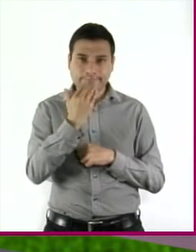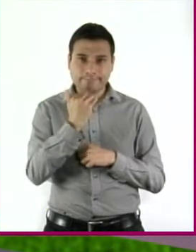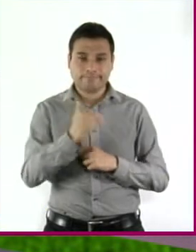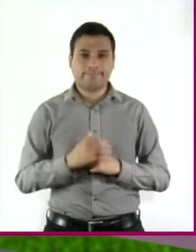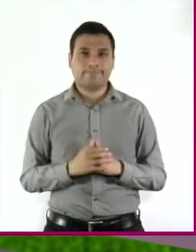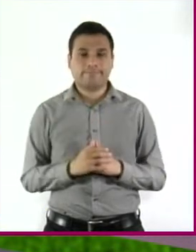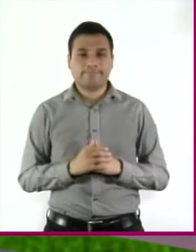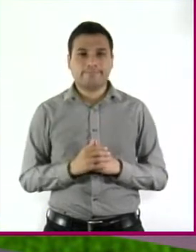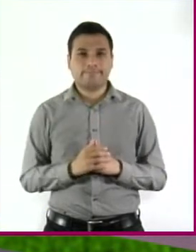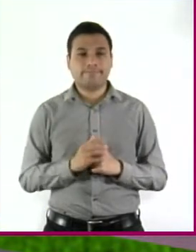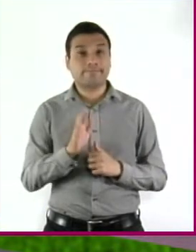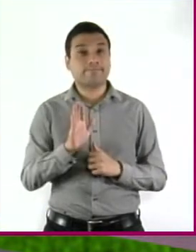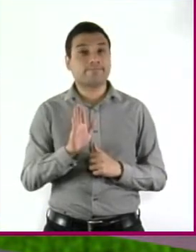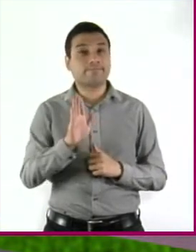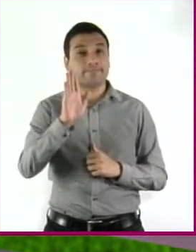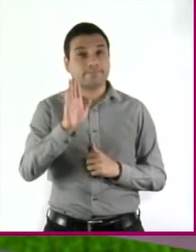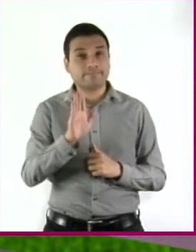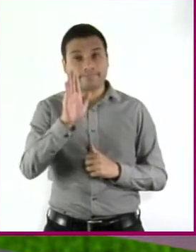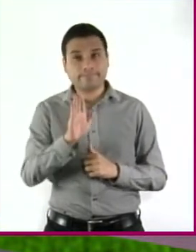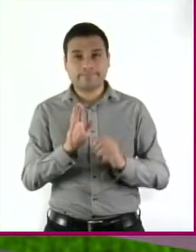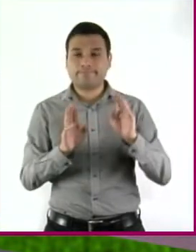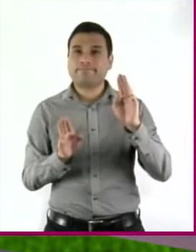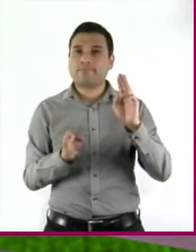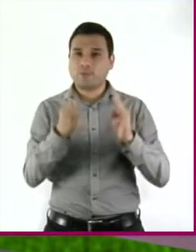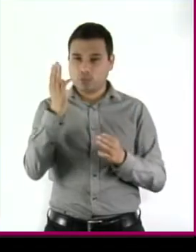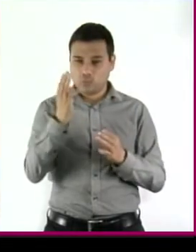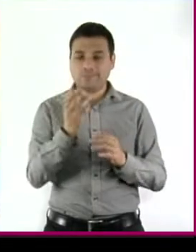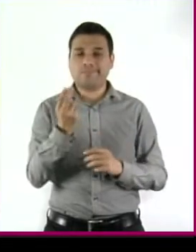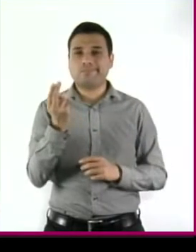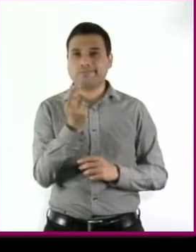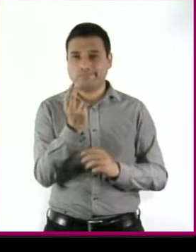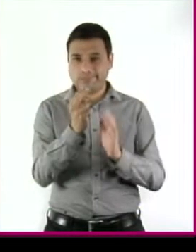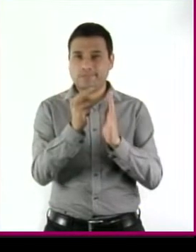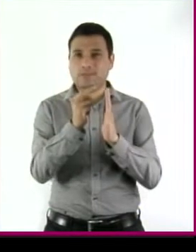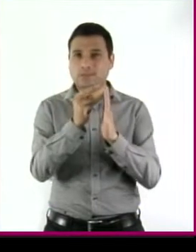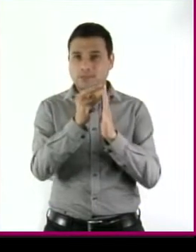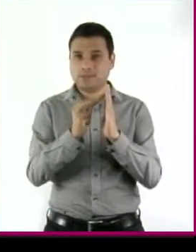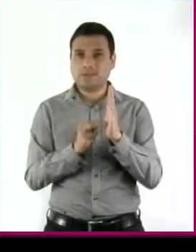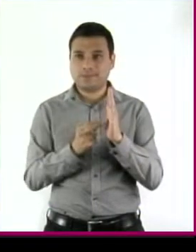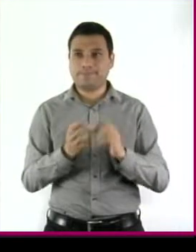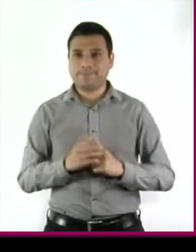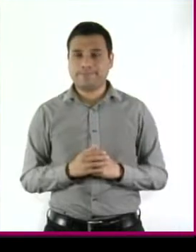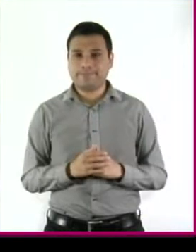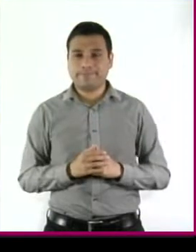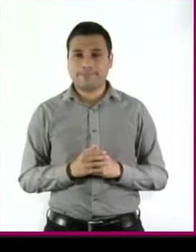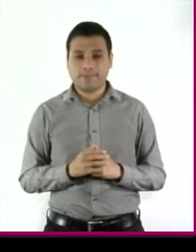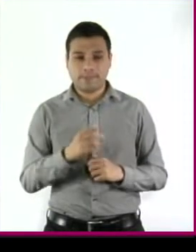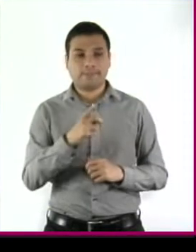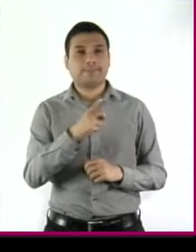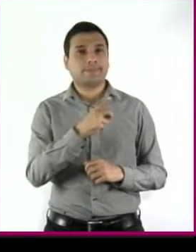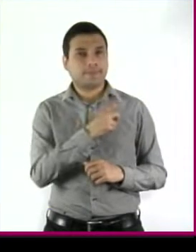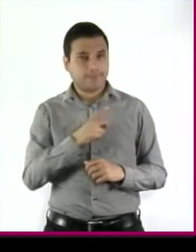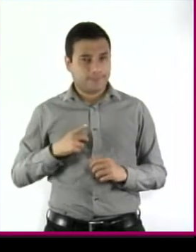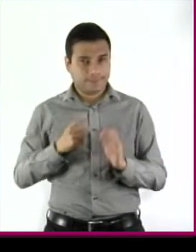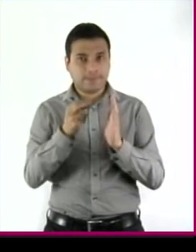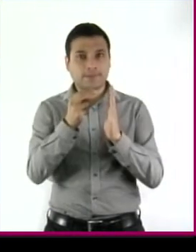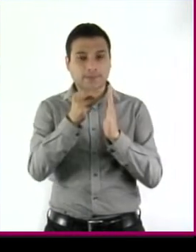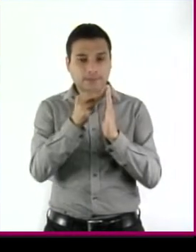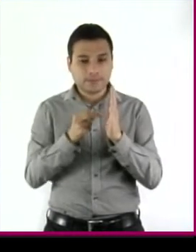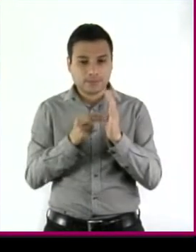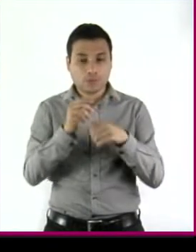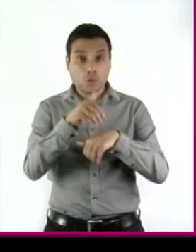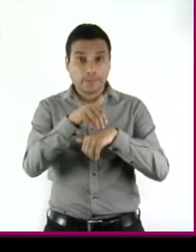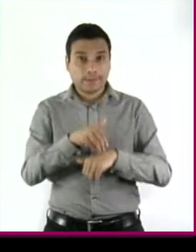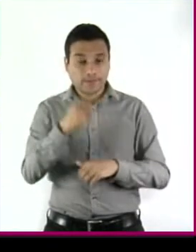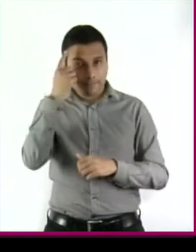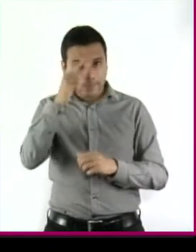Pareciera que el mundo necesita de ciertas reglas para funcionar. Muchas veces debemos obedecer para poder convivir y vivir